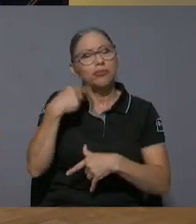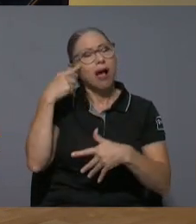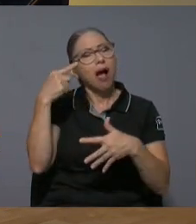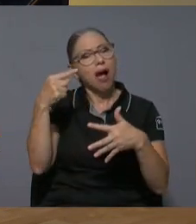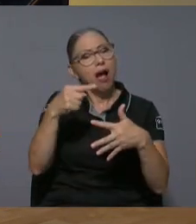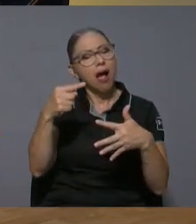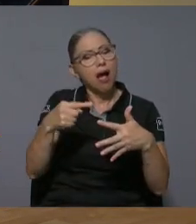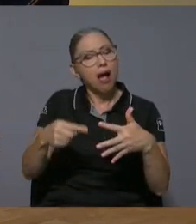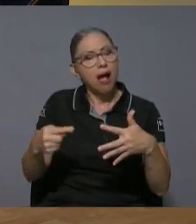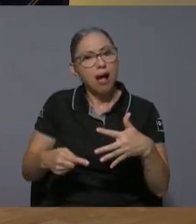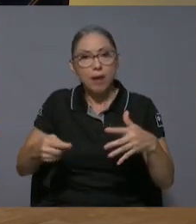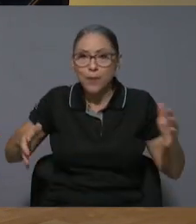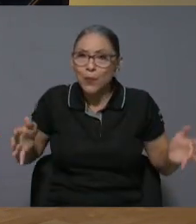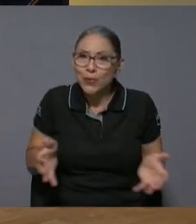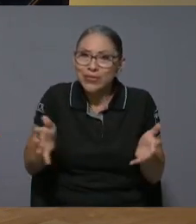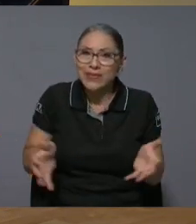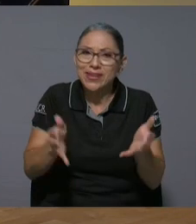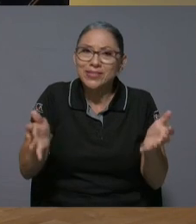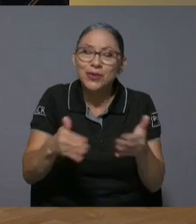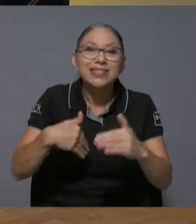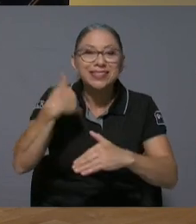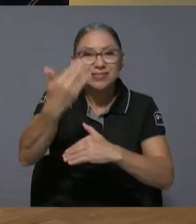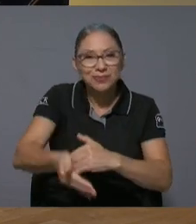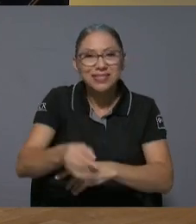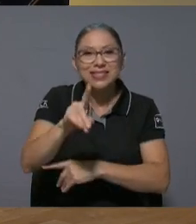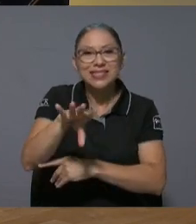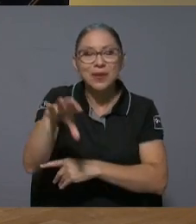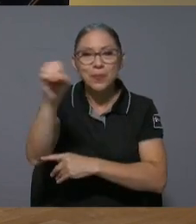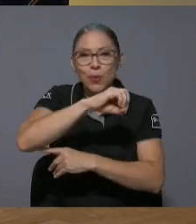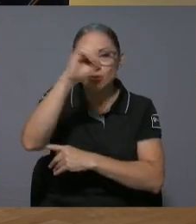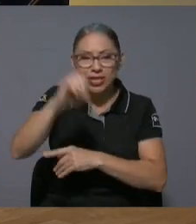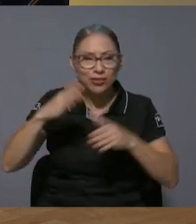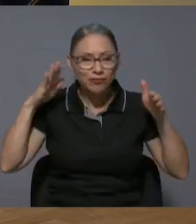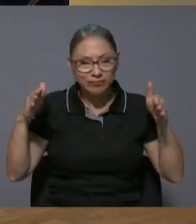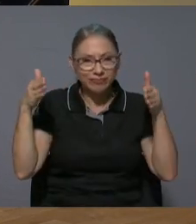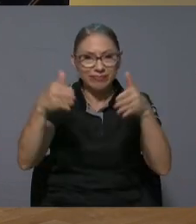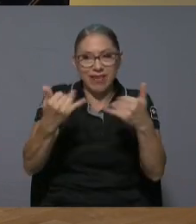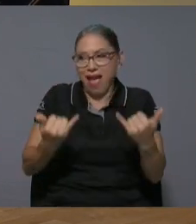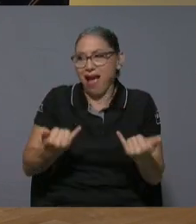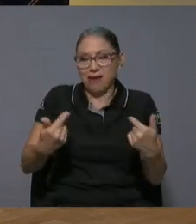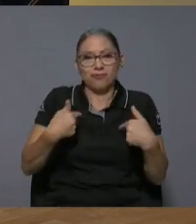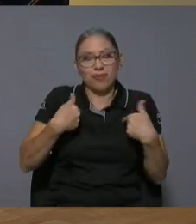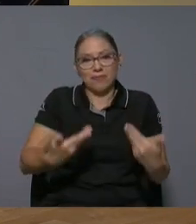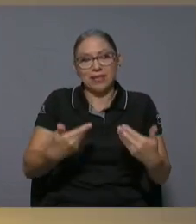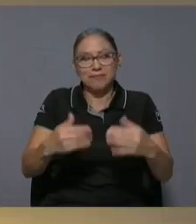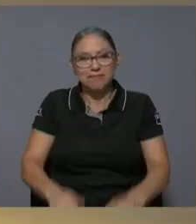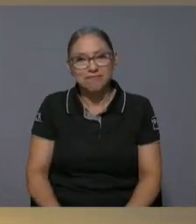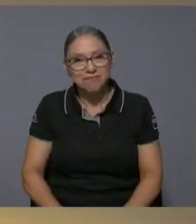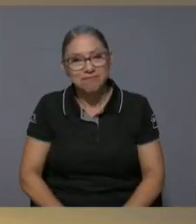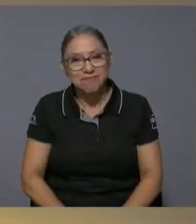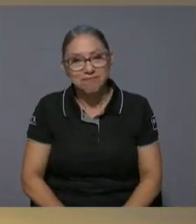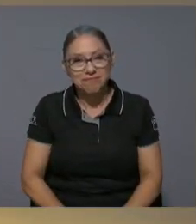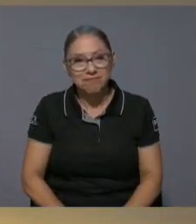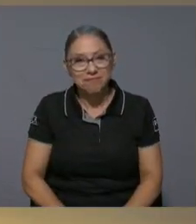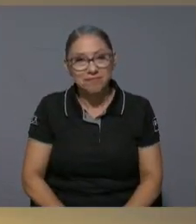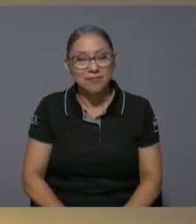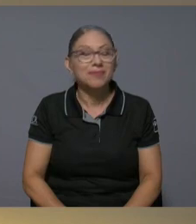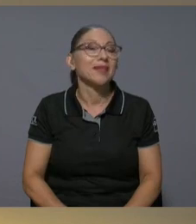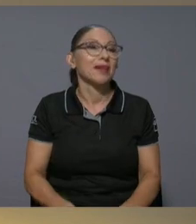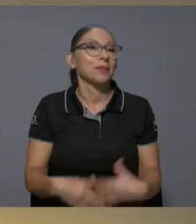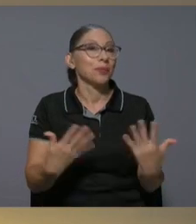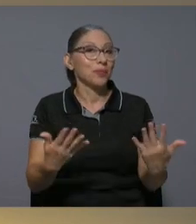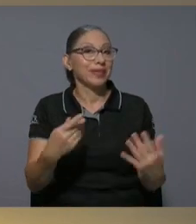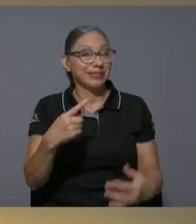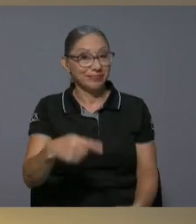hicieron ya dedicarme al 100% a este tema y aquí estoy actualmente pues vamos a regresar